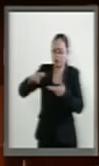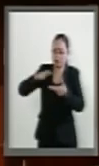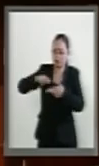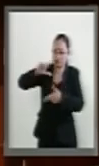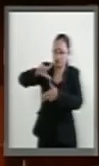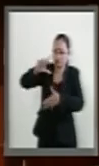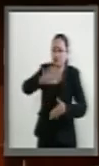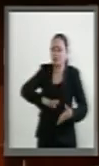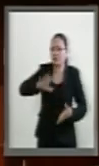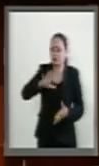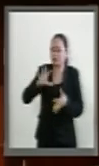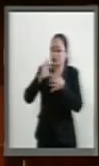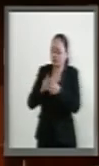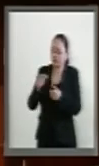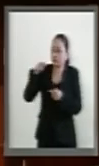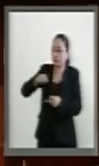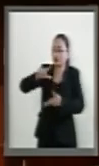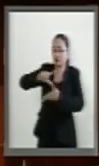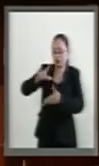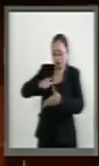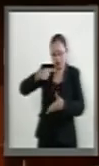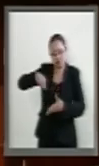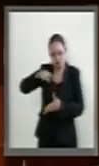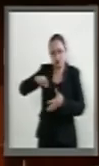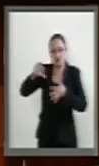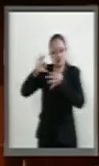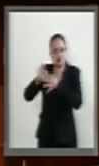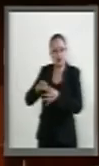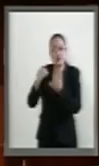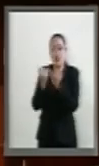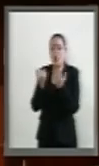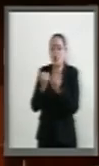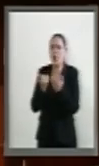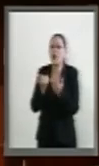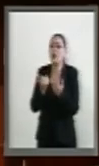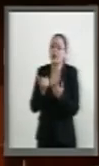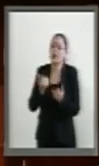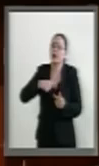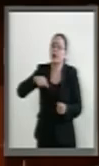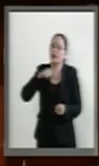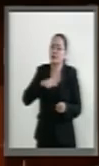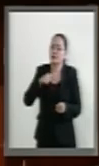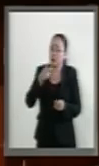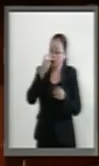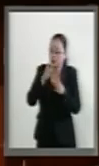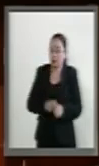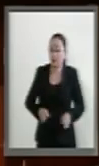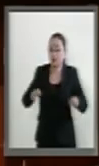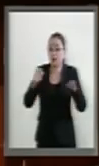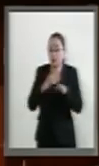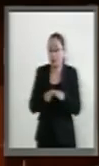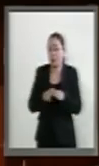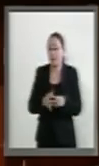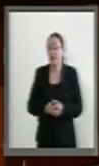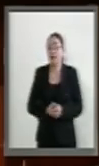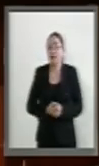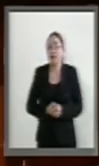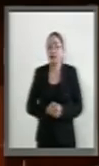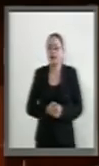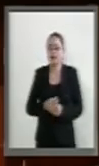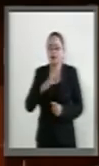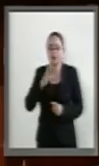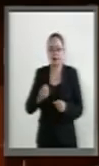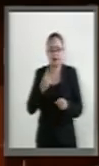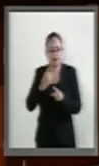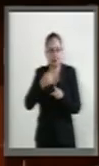pertenencia regional a América Latina y al Caribe, sino también será una importante oportunidad